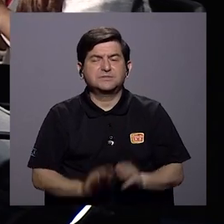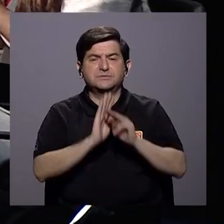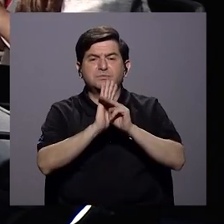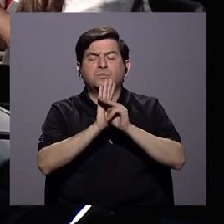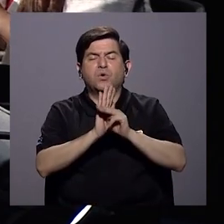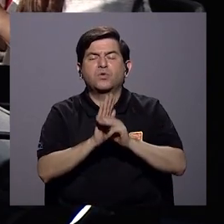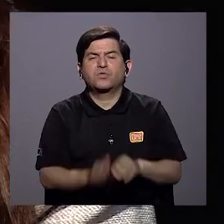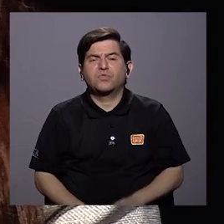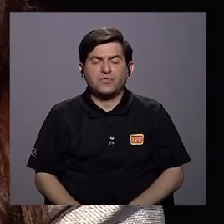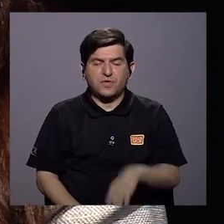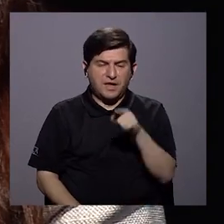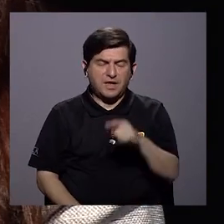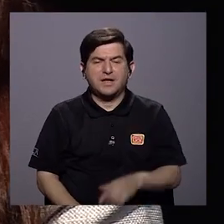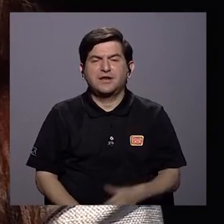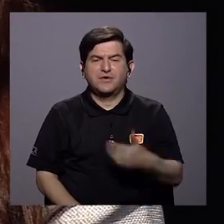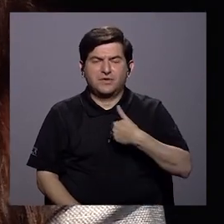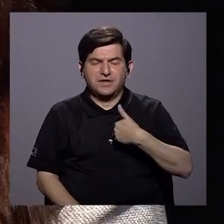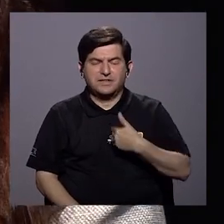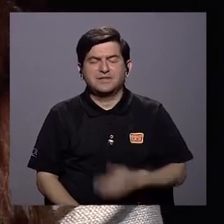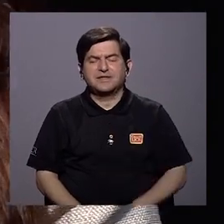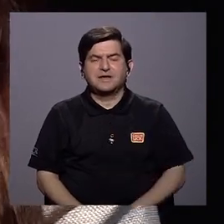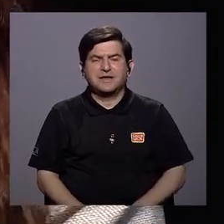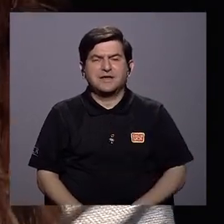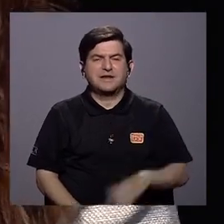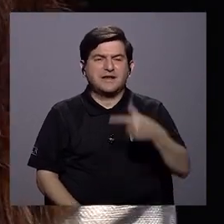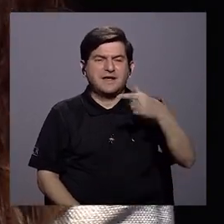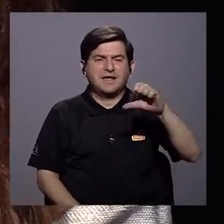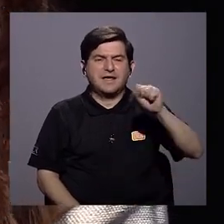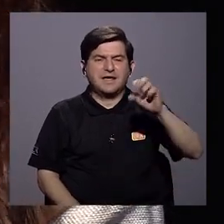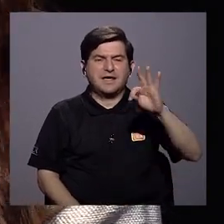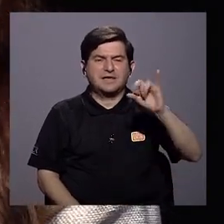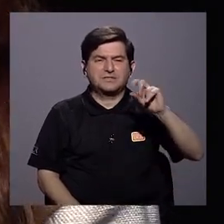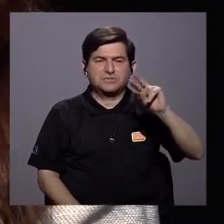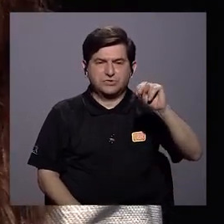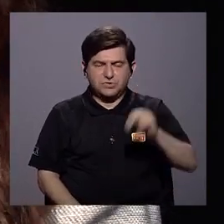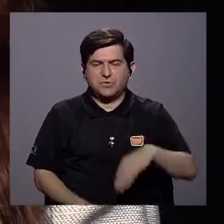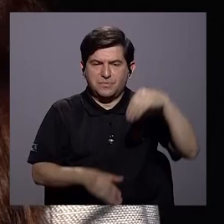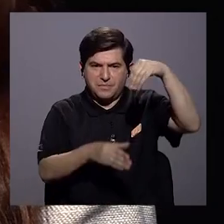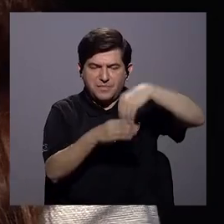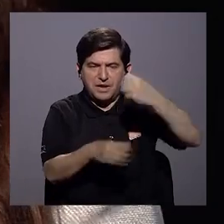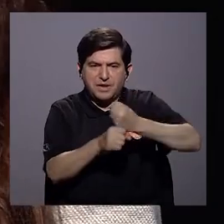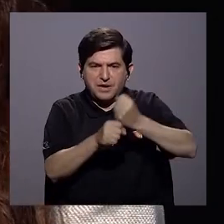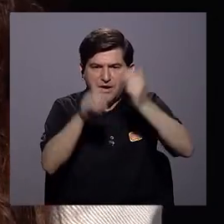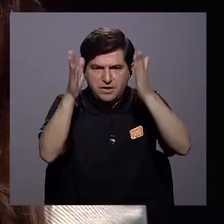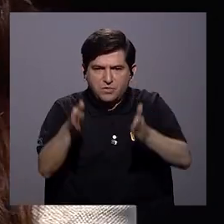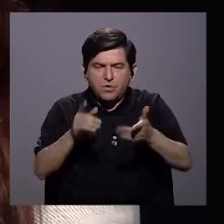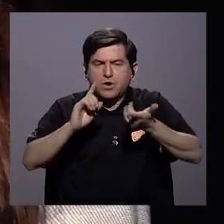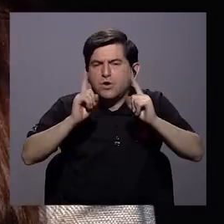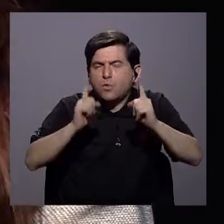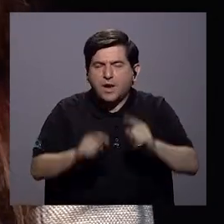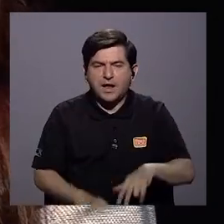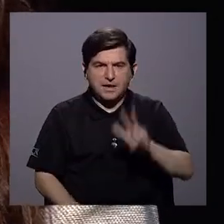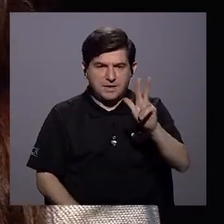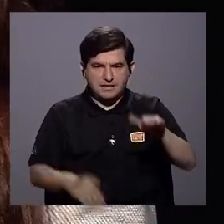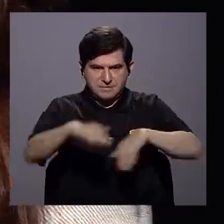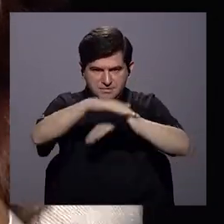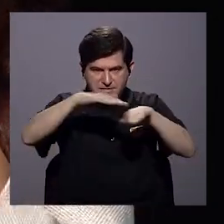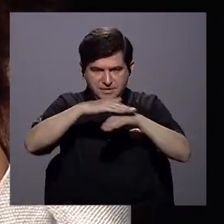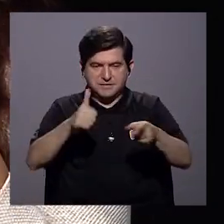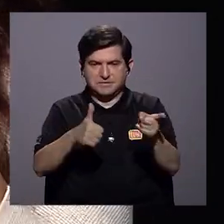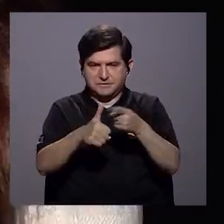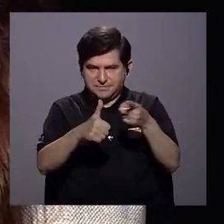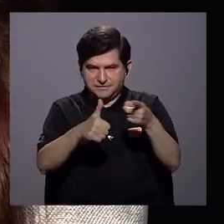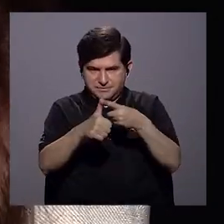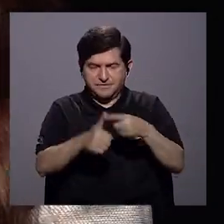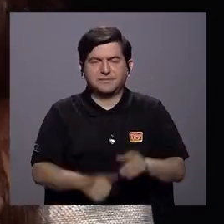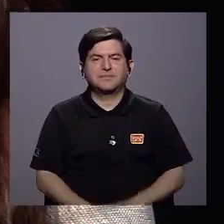del modelo de gestión que propone el Ministerio de Trabajo. ¿Cuál es ese modelo de gestión para la inserción laboral? Básicamente tiene tres pilares. El